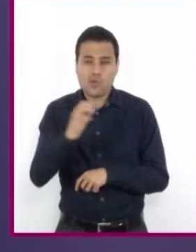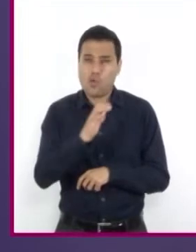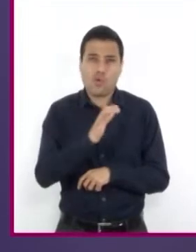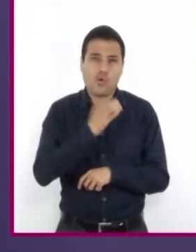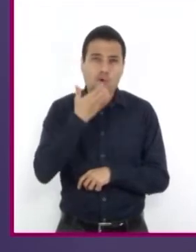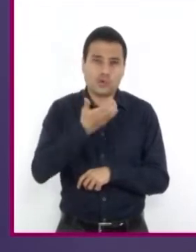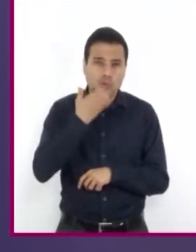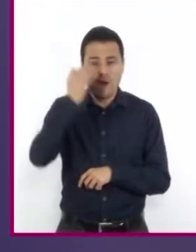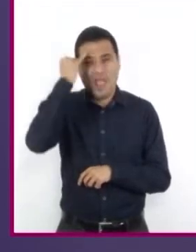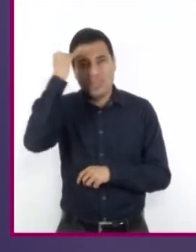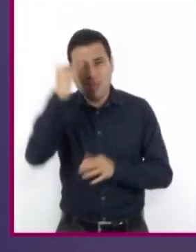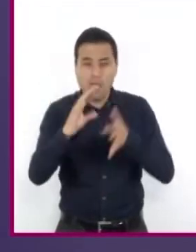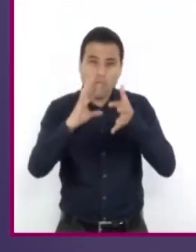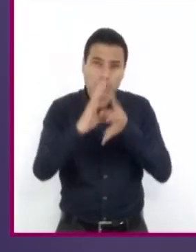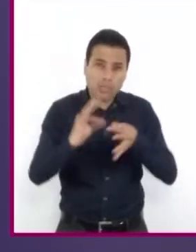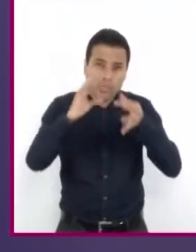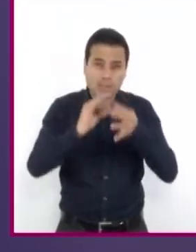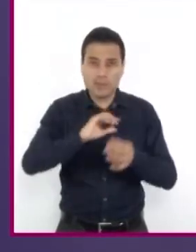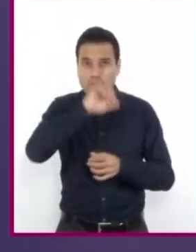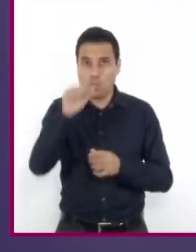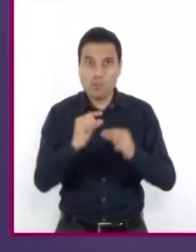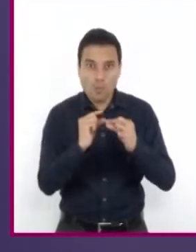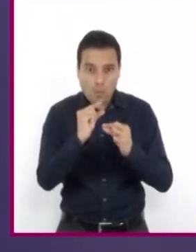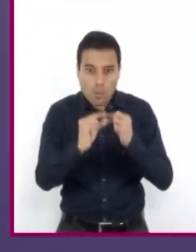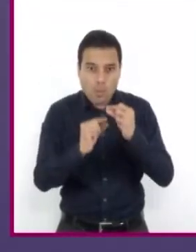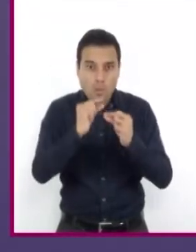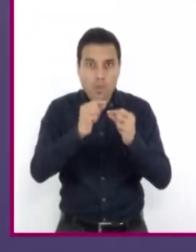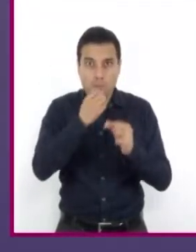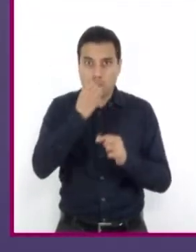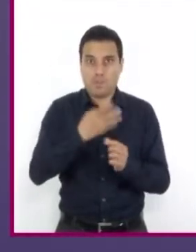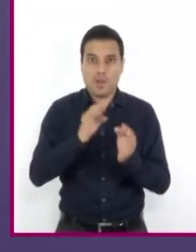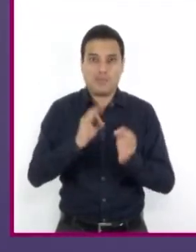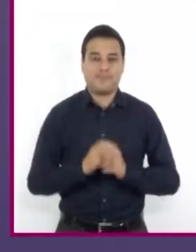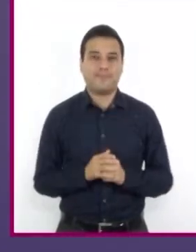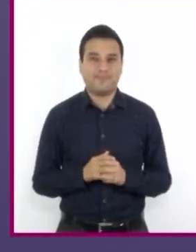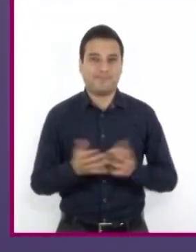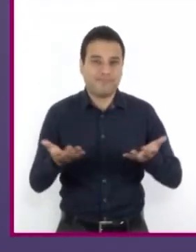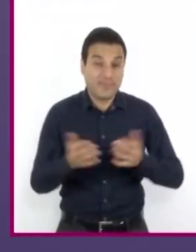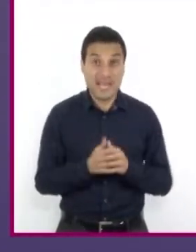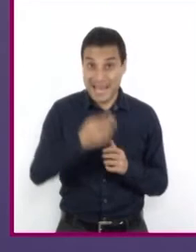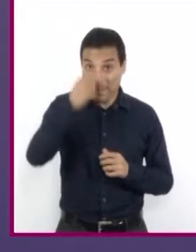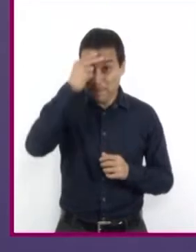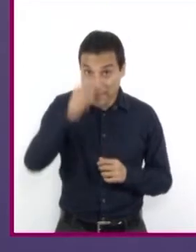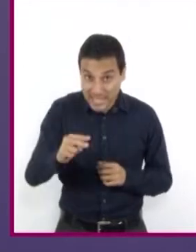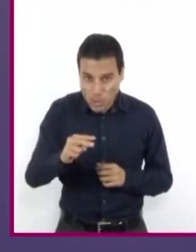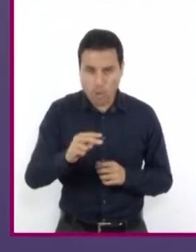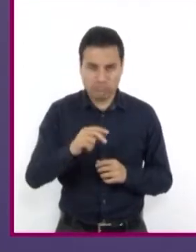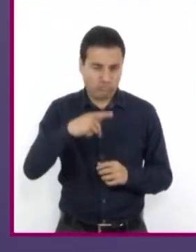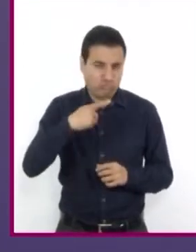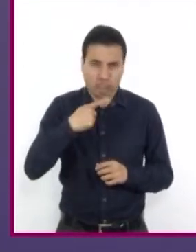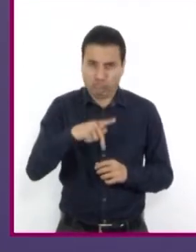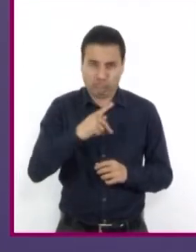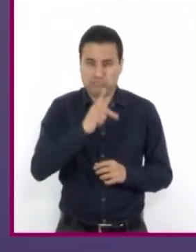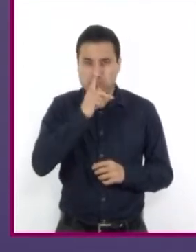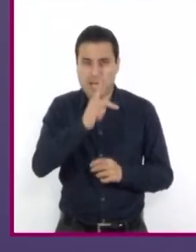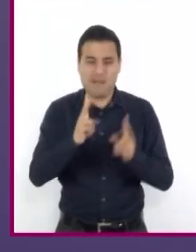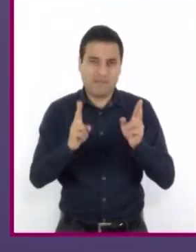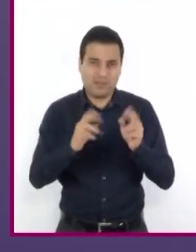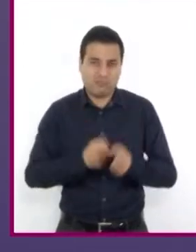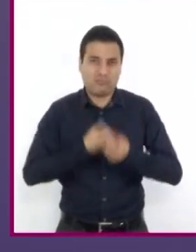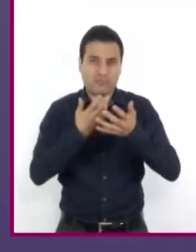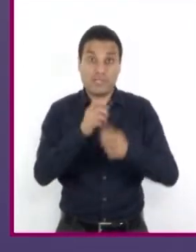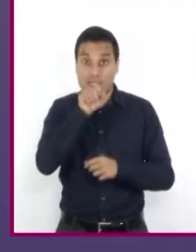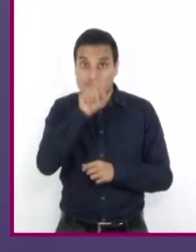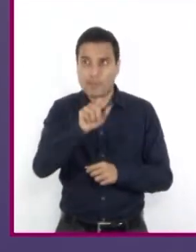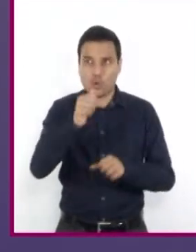idioma español y, por ende, a nuestra cultura. Ocurre en nuestro país, pero también en otros lugares donde se habla